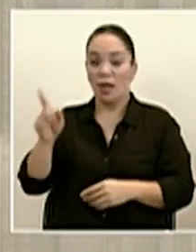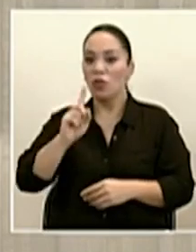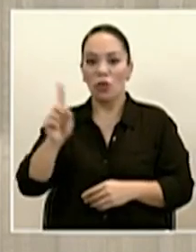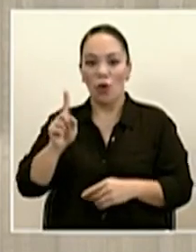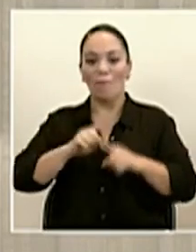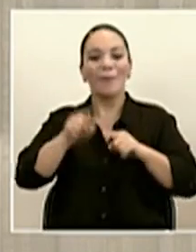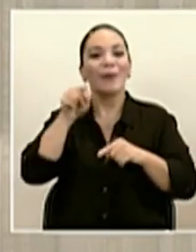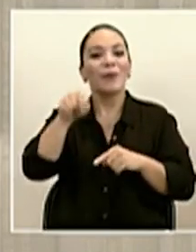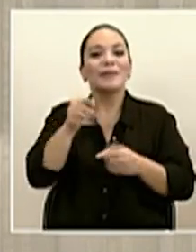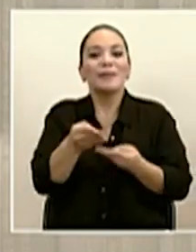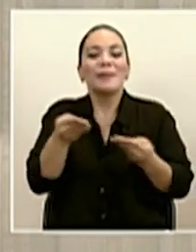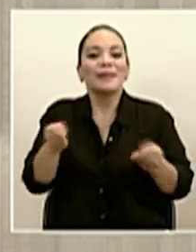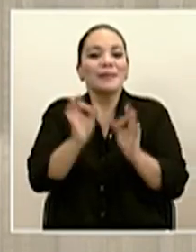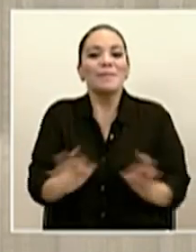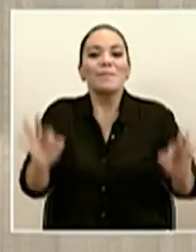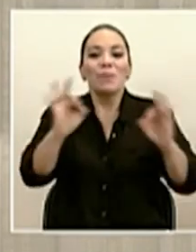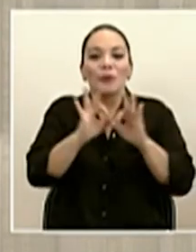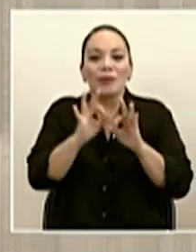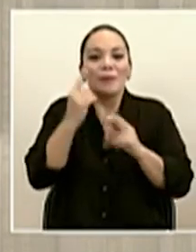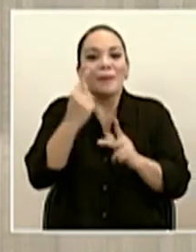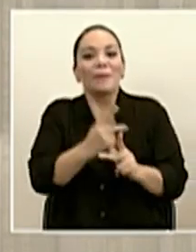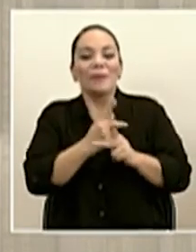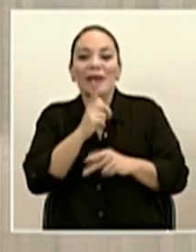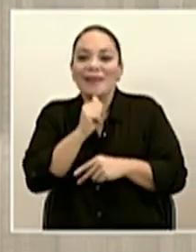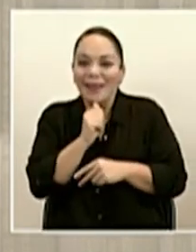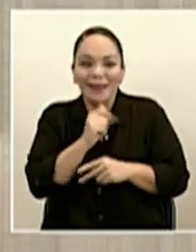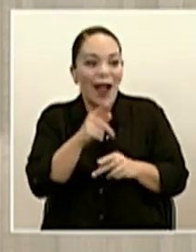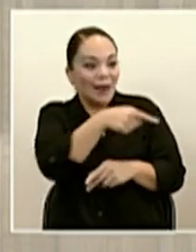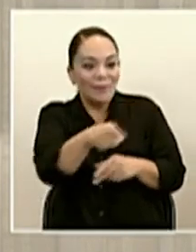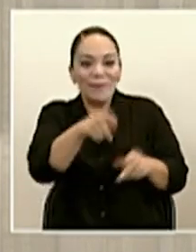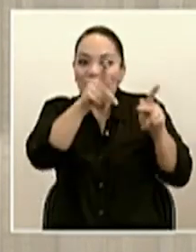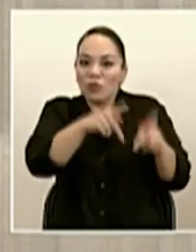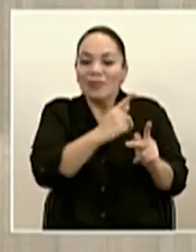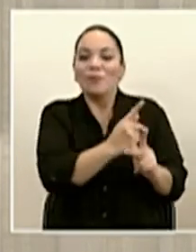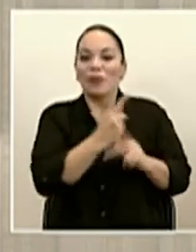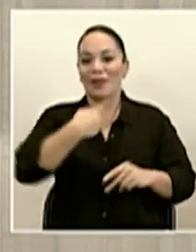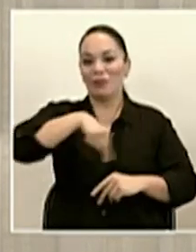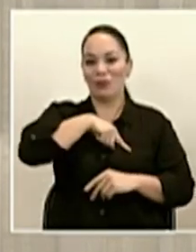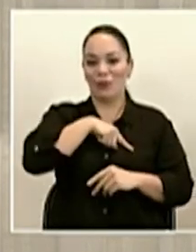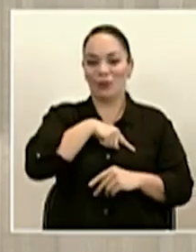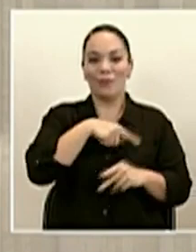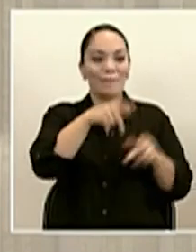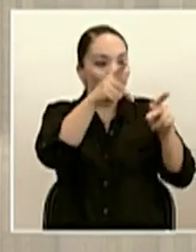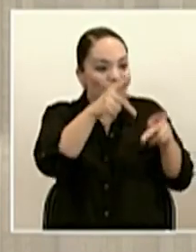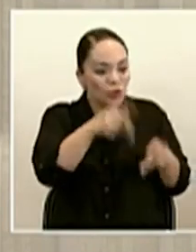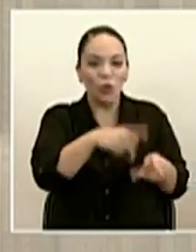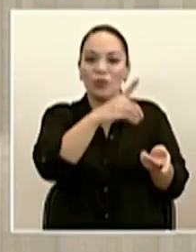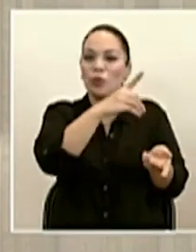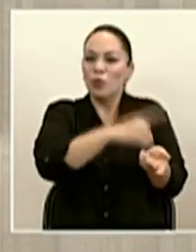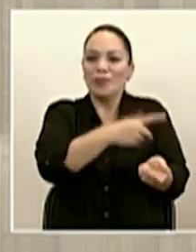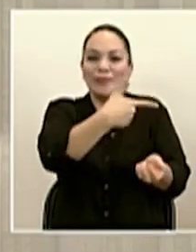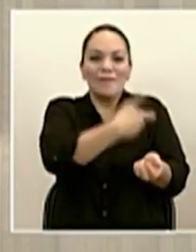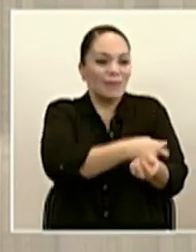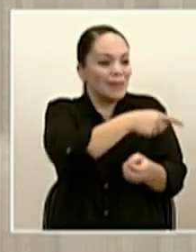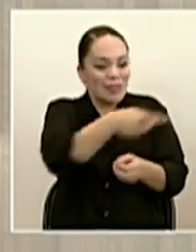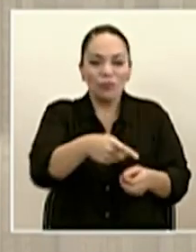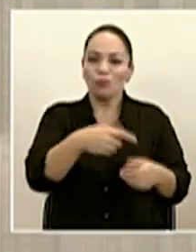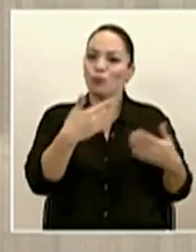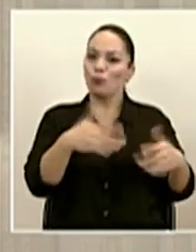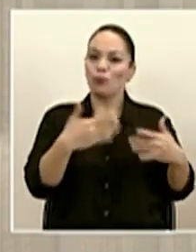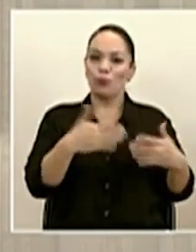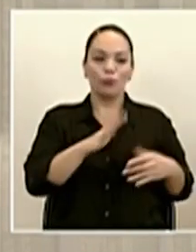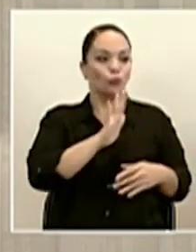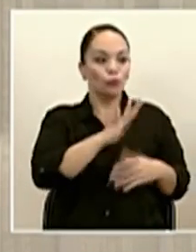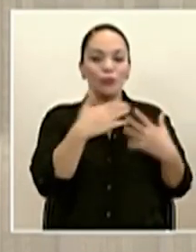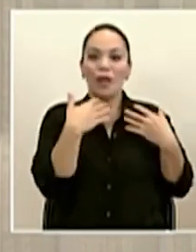para proteger a los que nos protegen, para proteger al personal de salud que está en la primera línea, que está poniendo